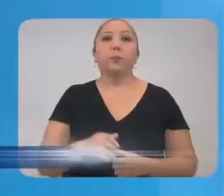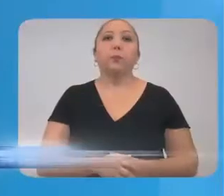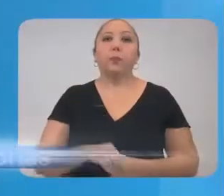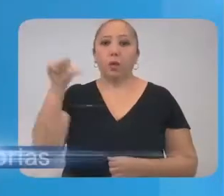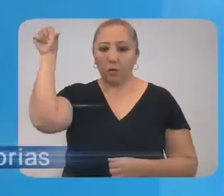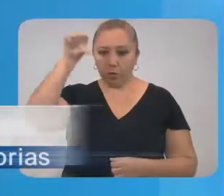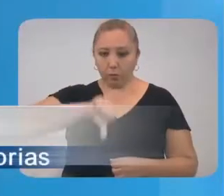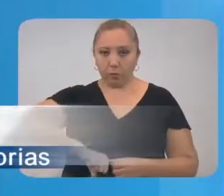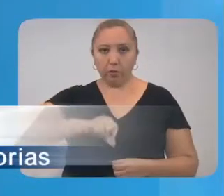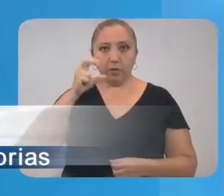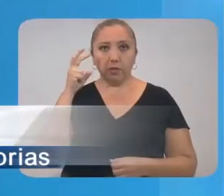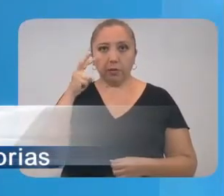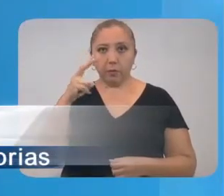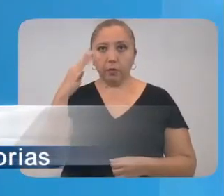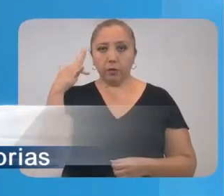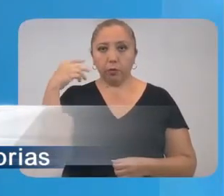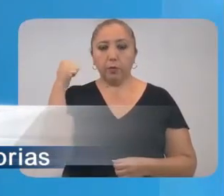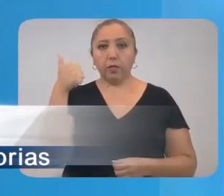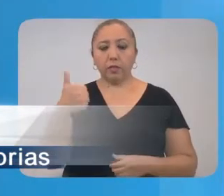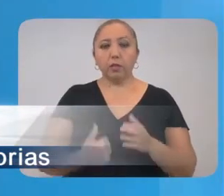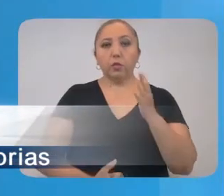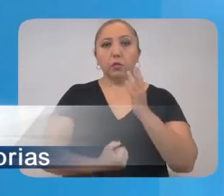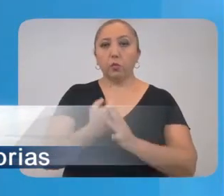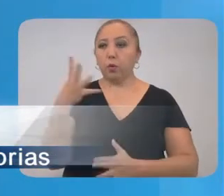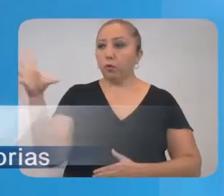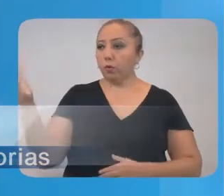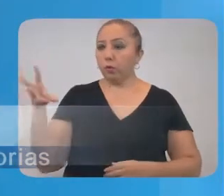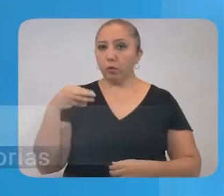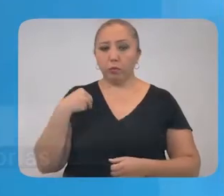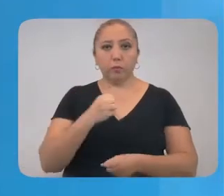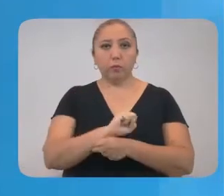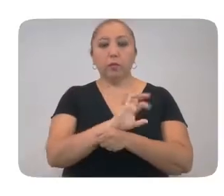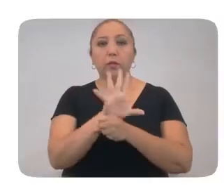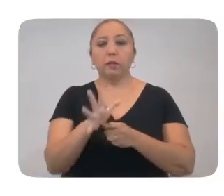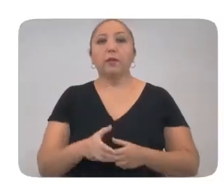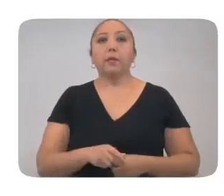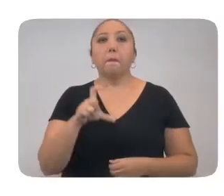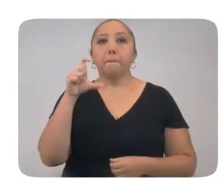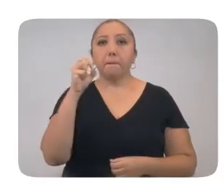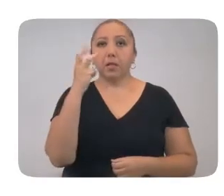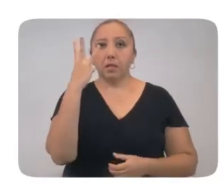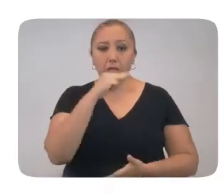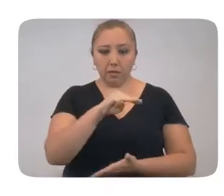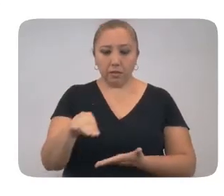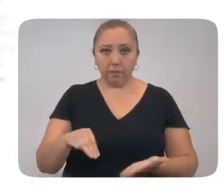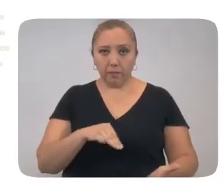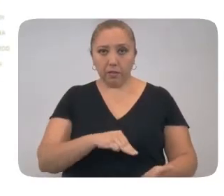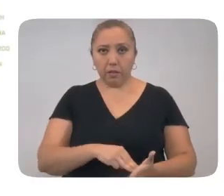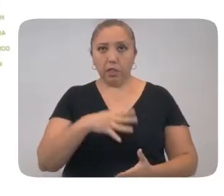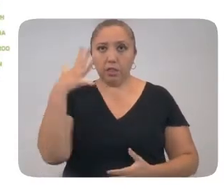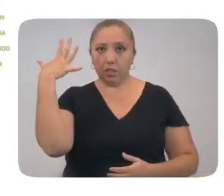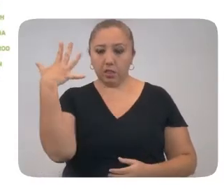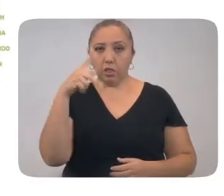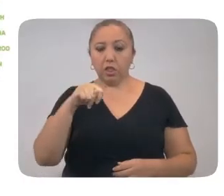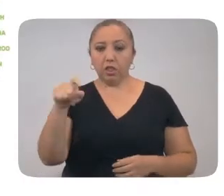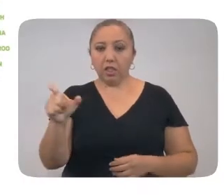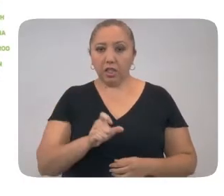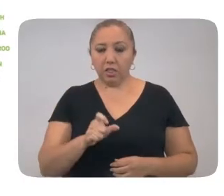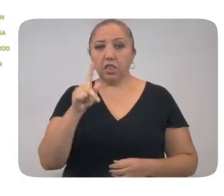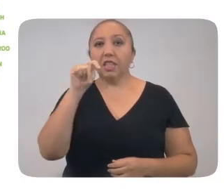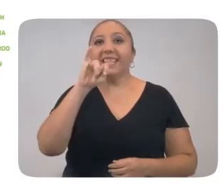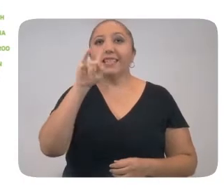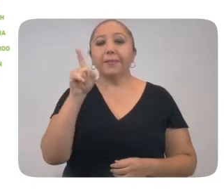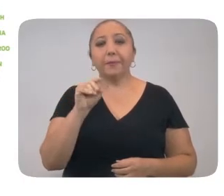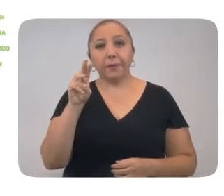Hoy se detectaron 56 nuevos contagios de coronavirus, 23 en Mérida, 5 en Tecach y